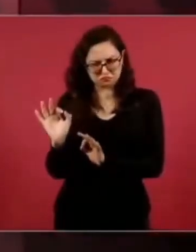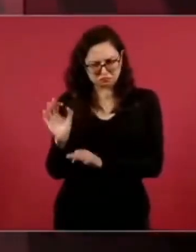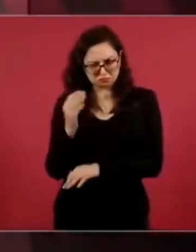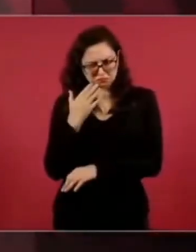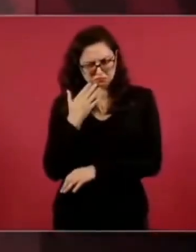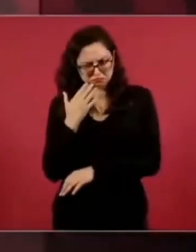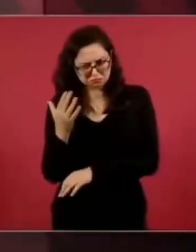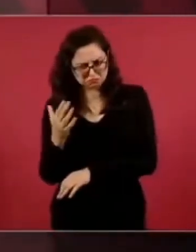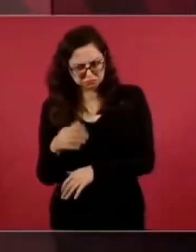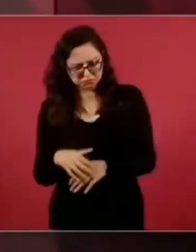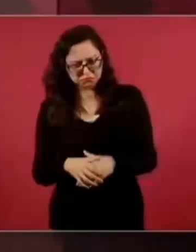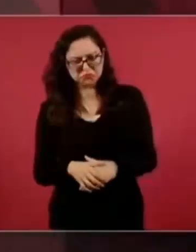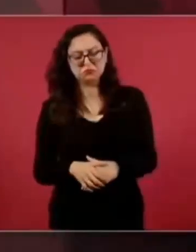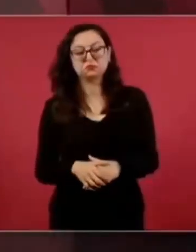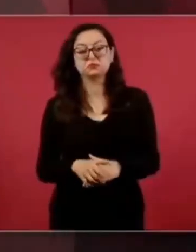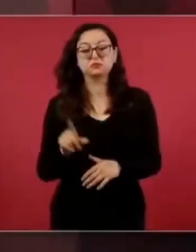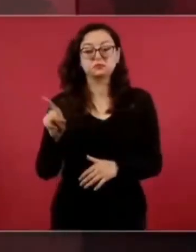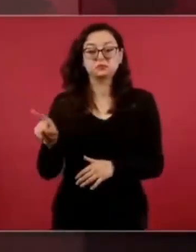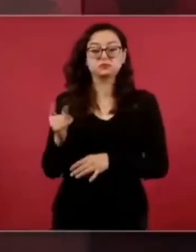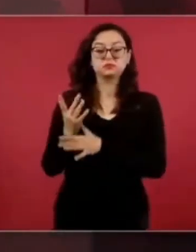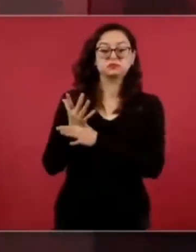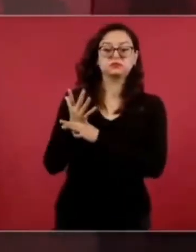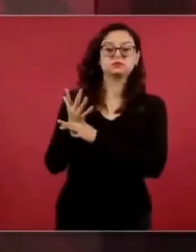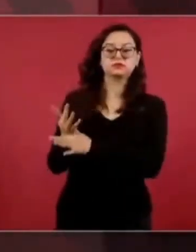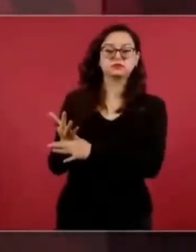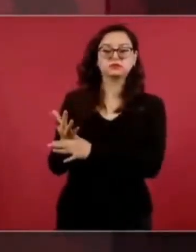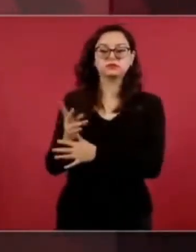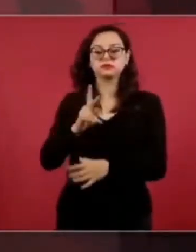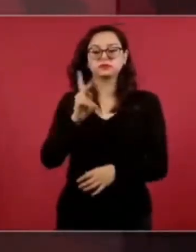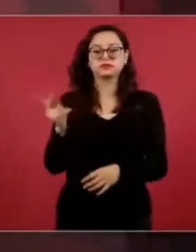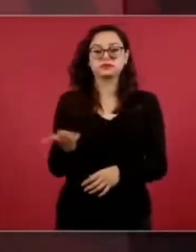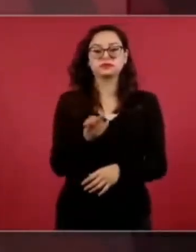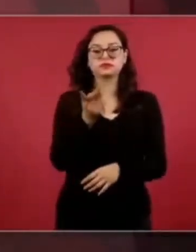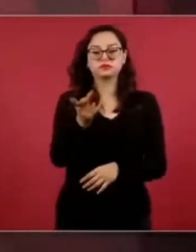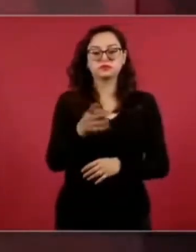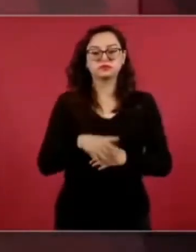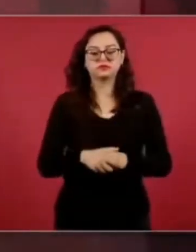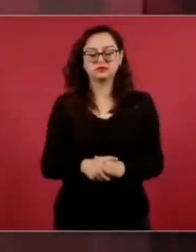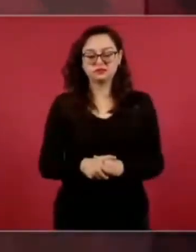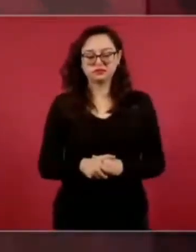los valores?